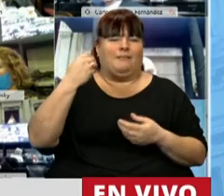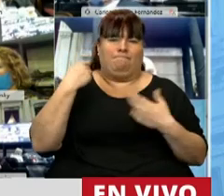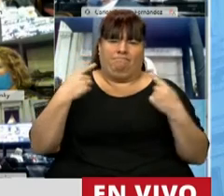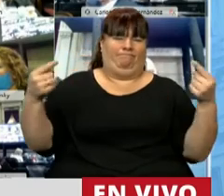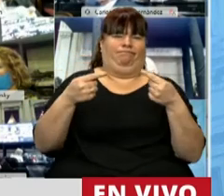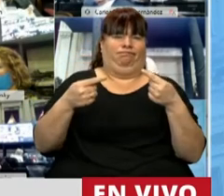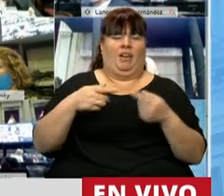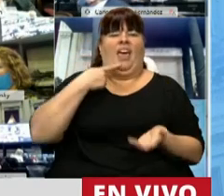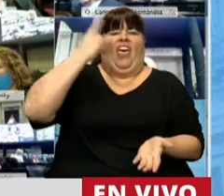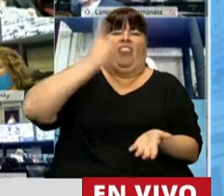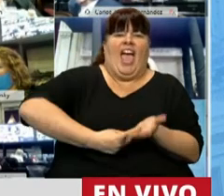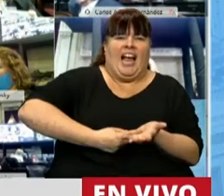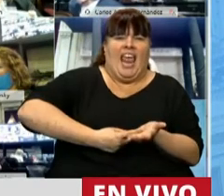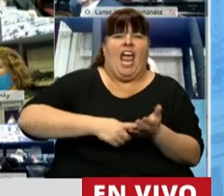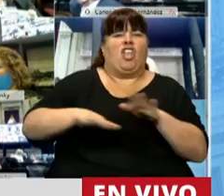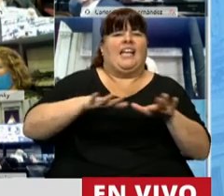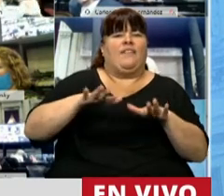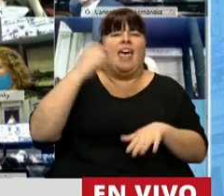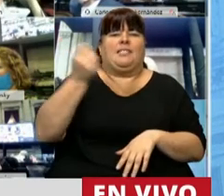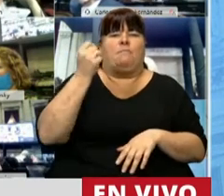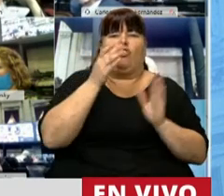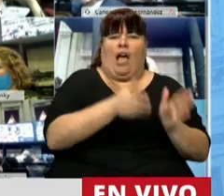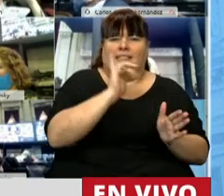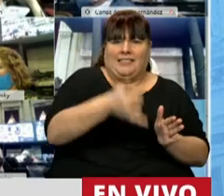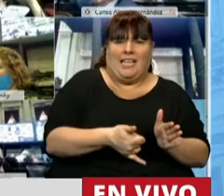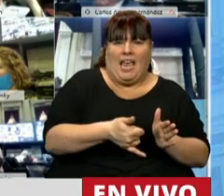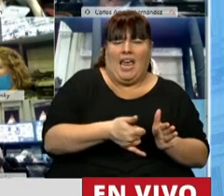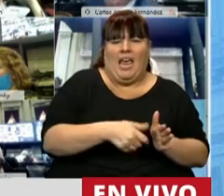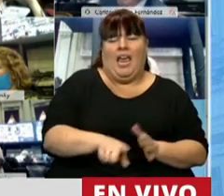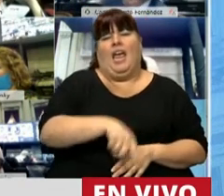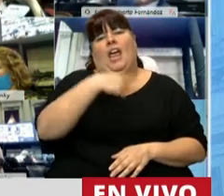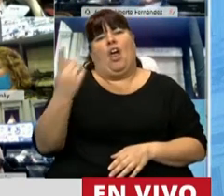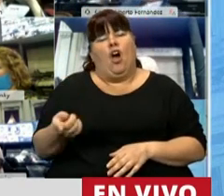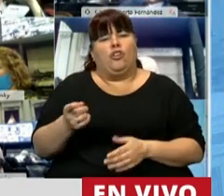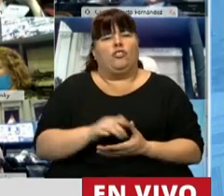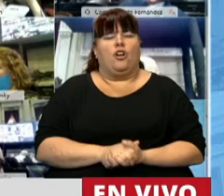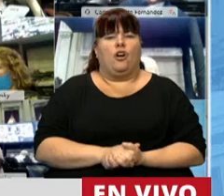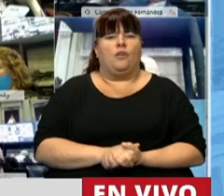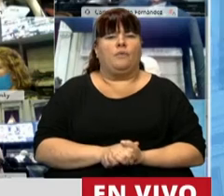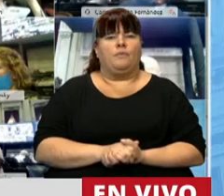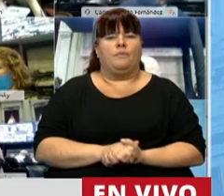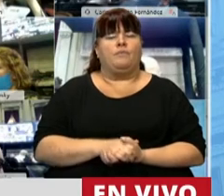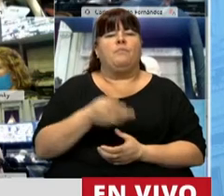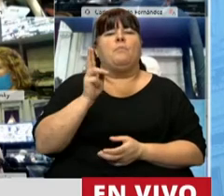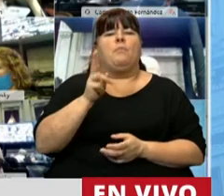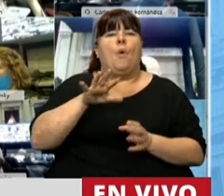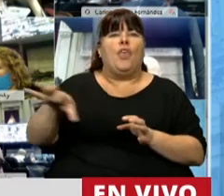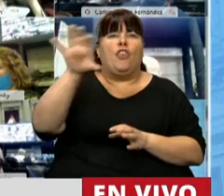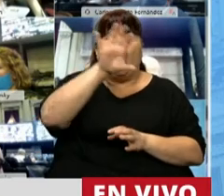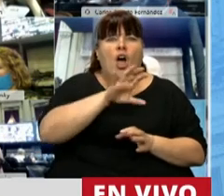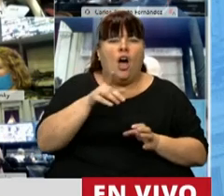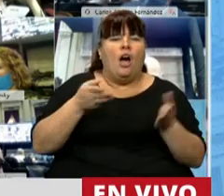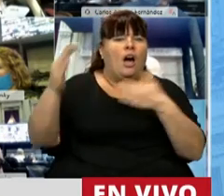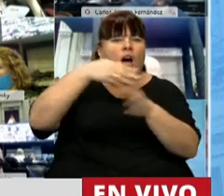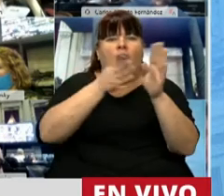contradicción dictar un decreto de actividades esenciales y someter en la circulación interjurisdicional